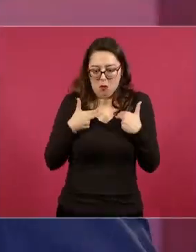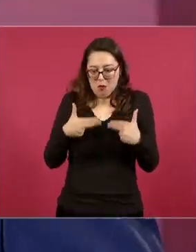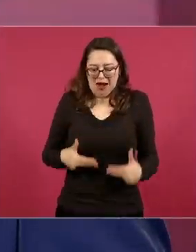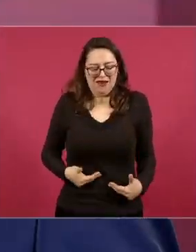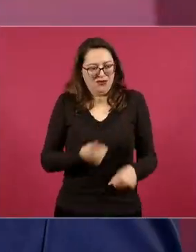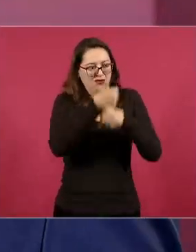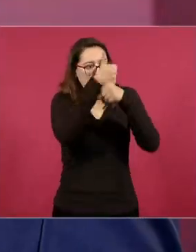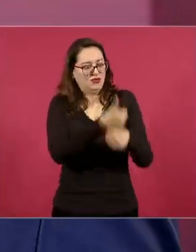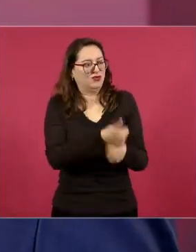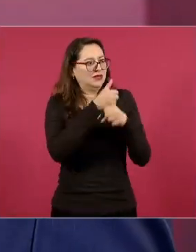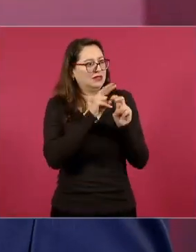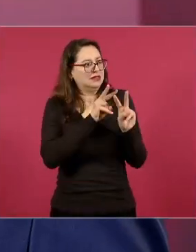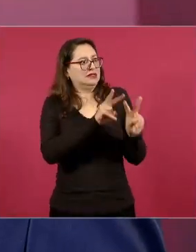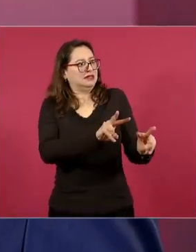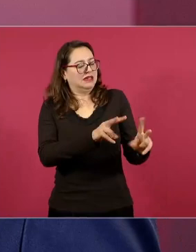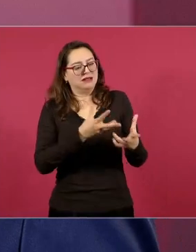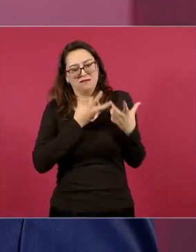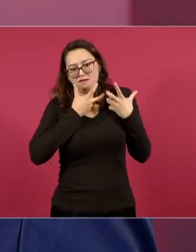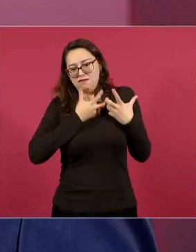origen de eso